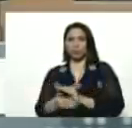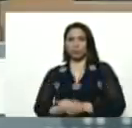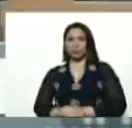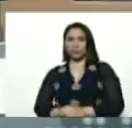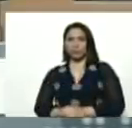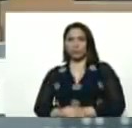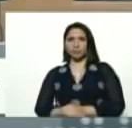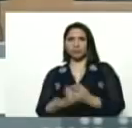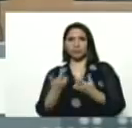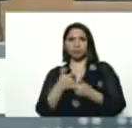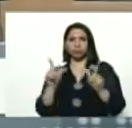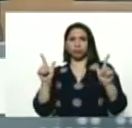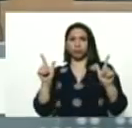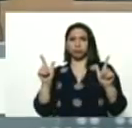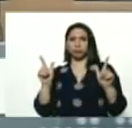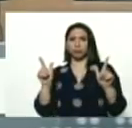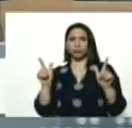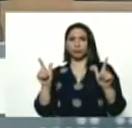la libertad,